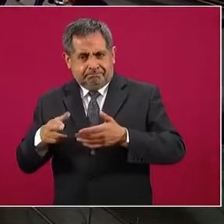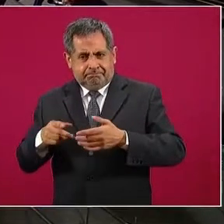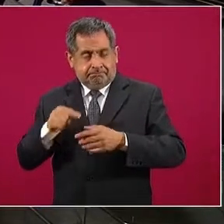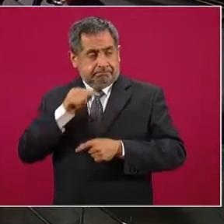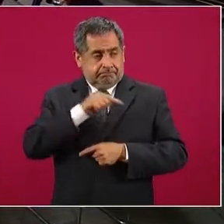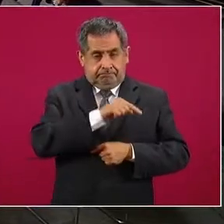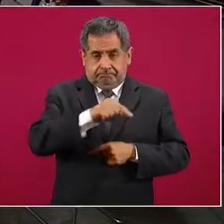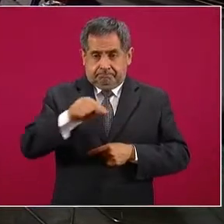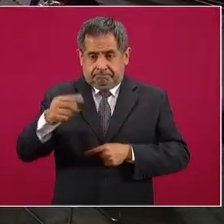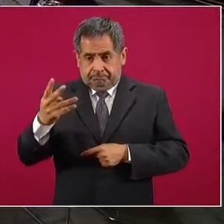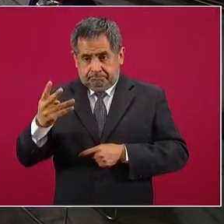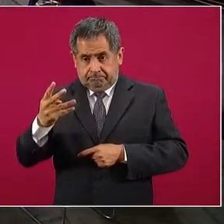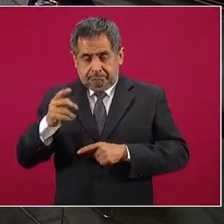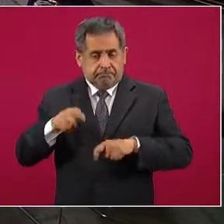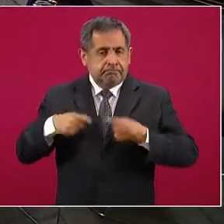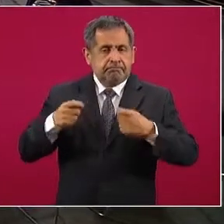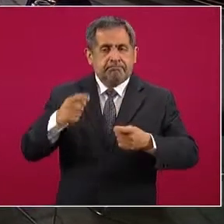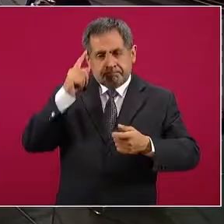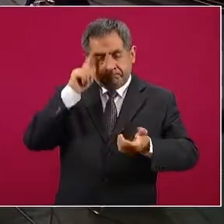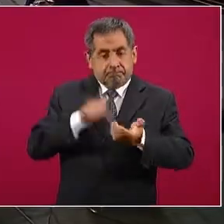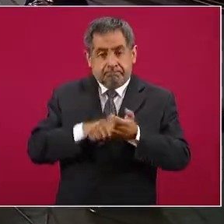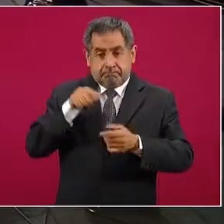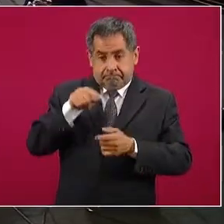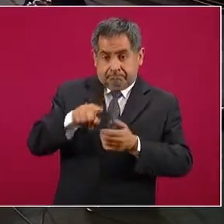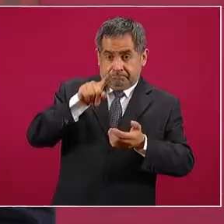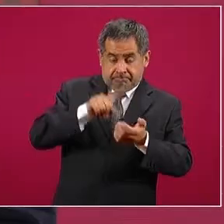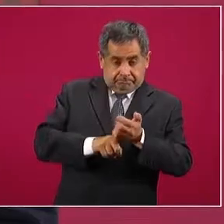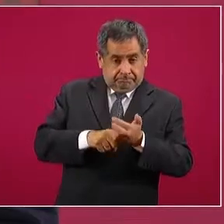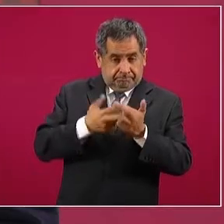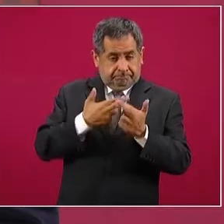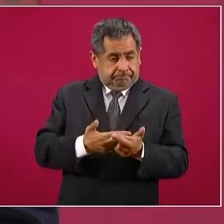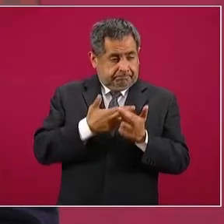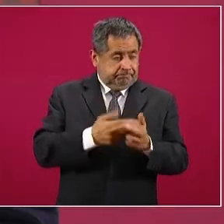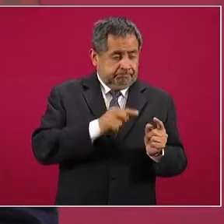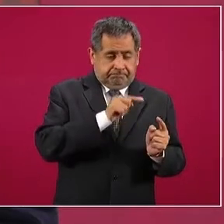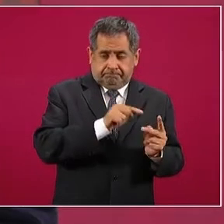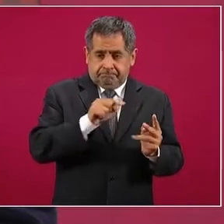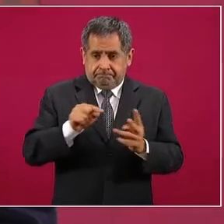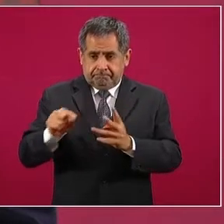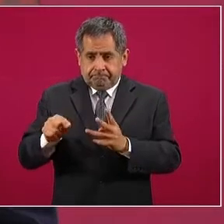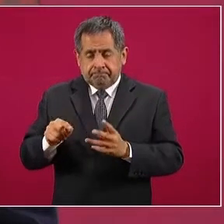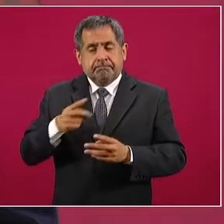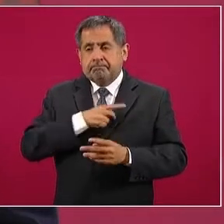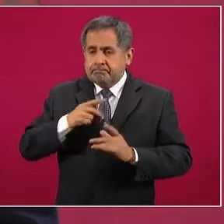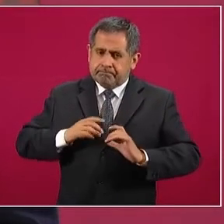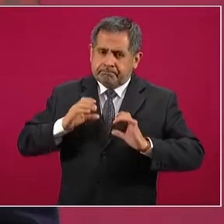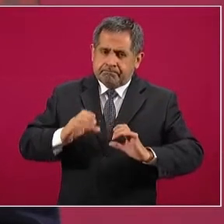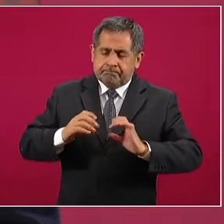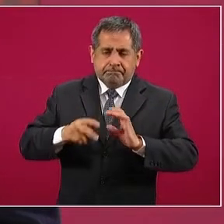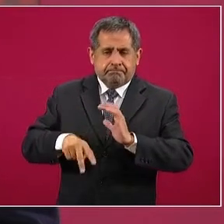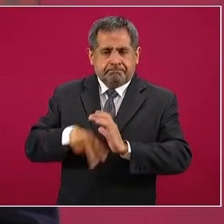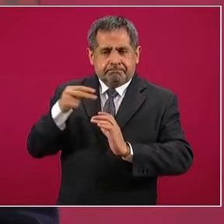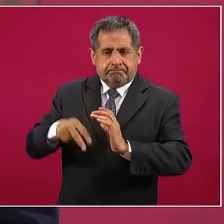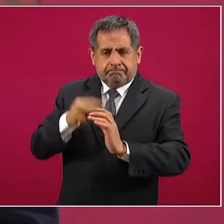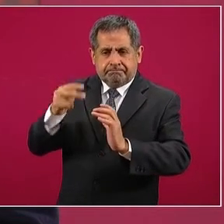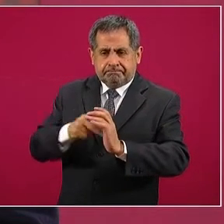los vasos de esas presas se mantengan vacíos